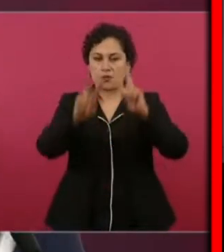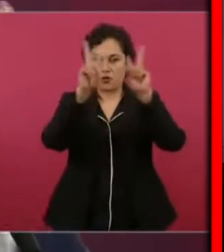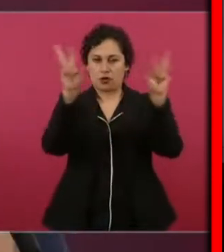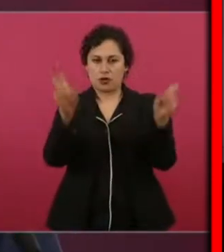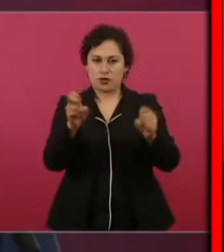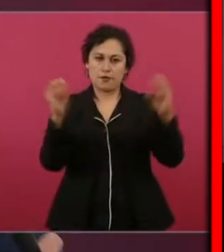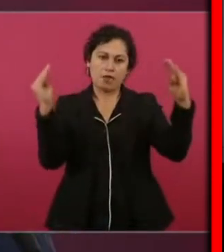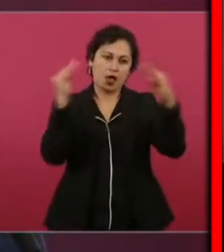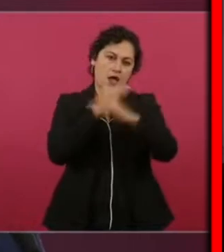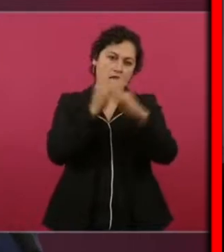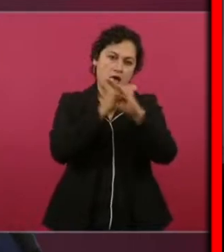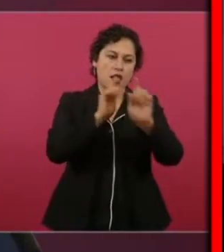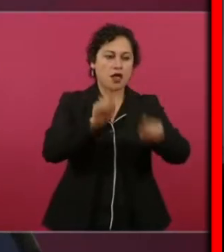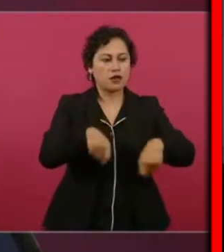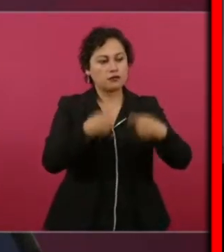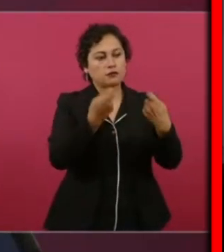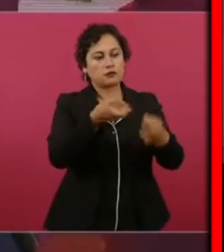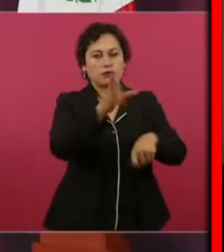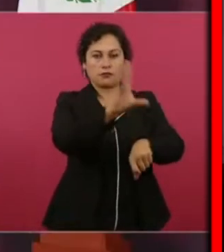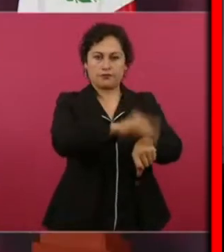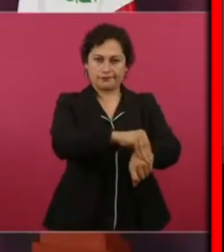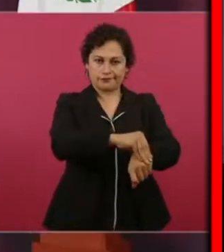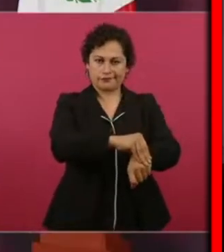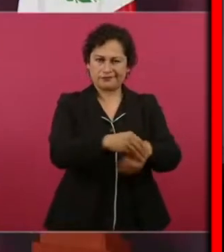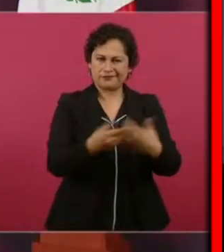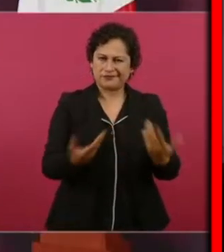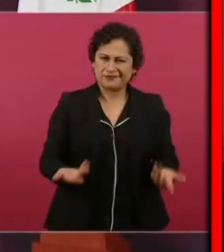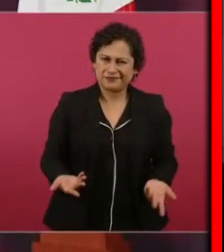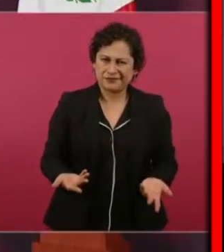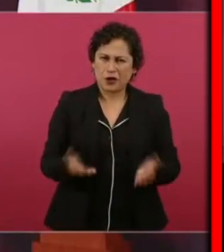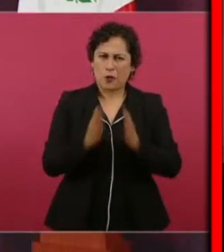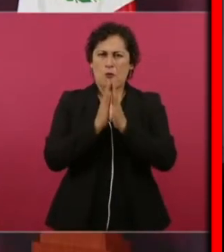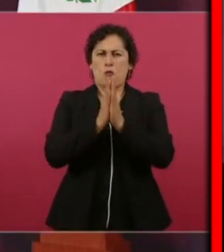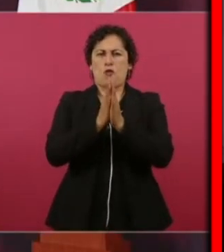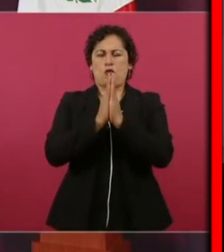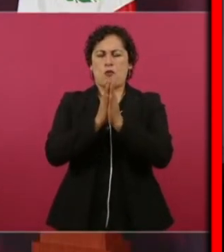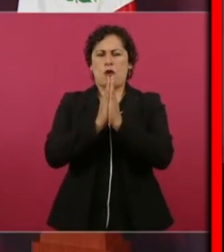cómo es posible que paguemos impuestos